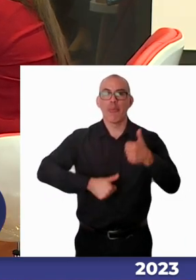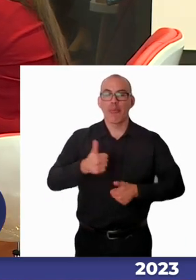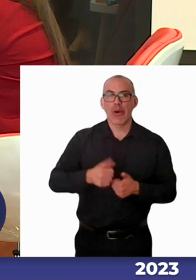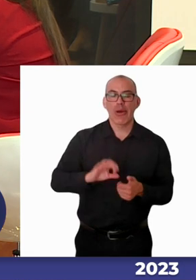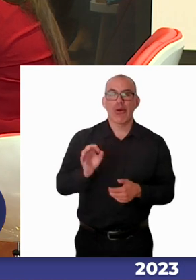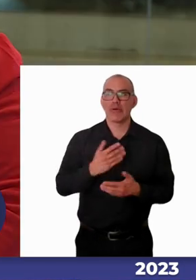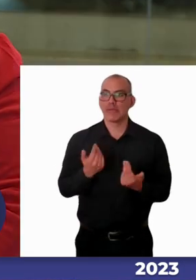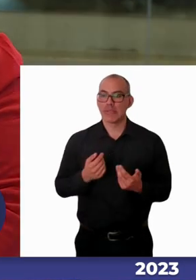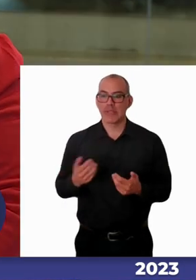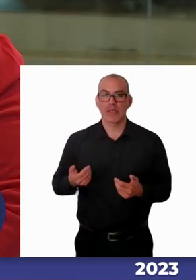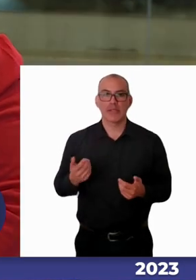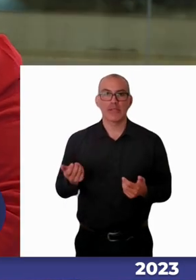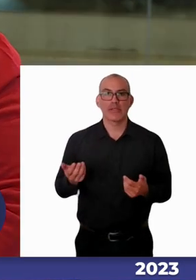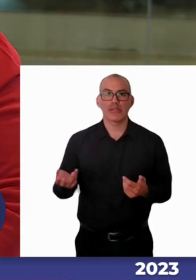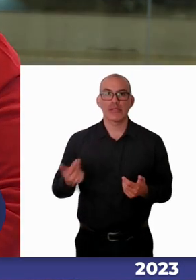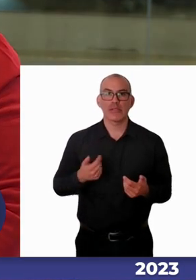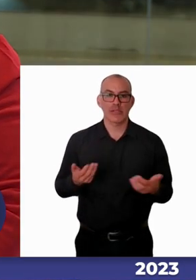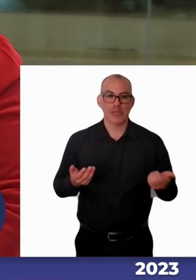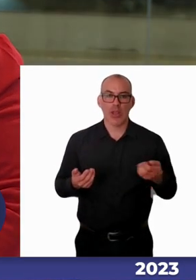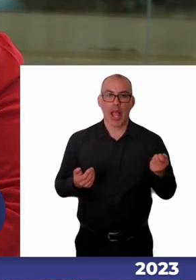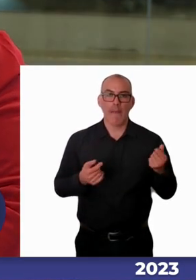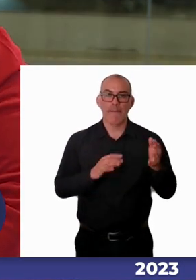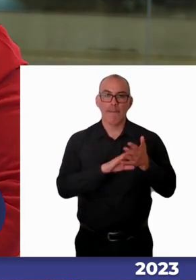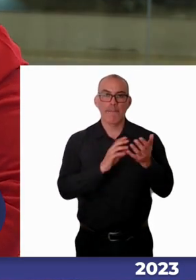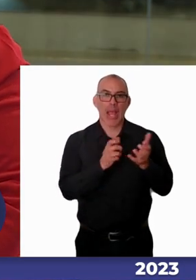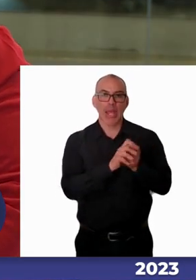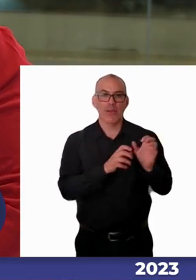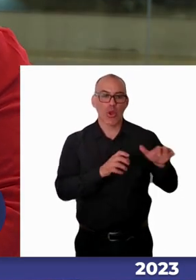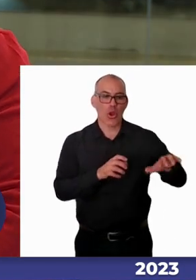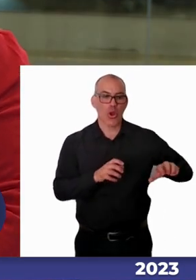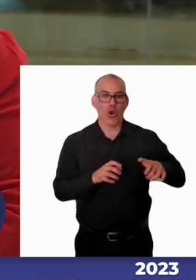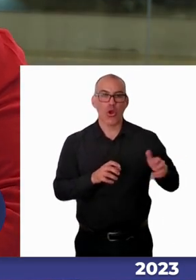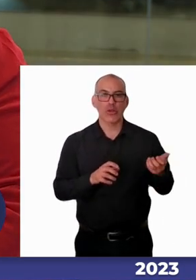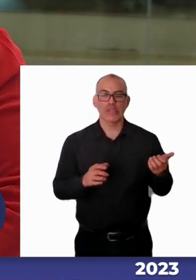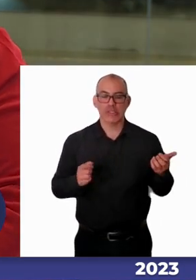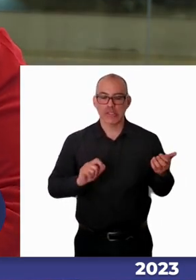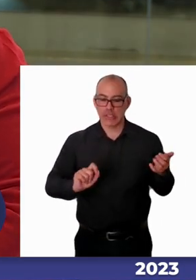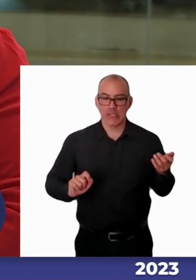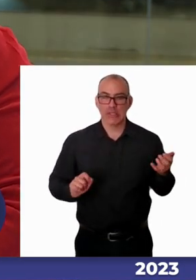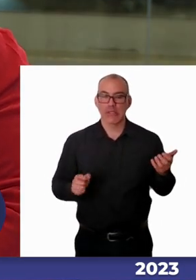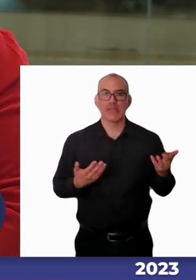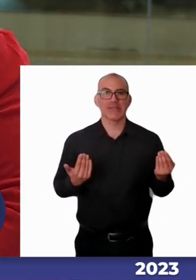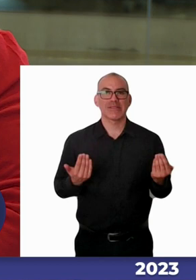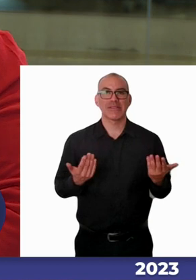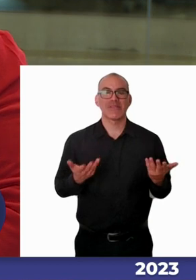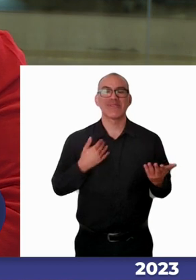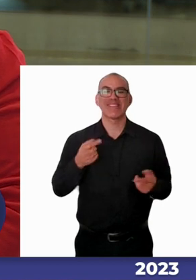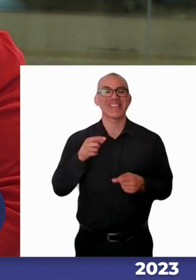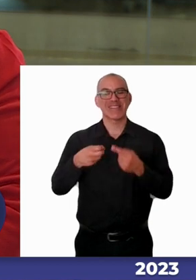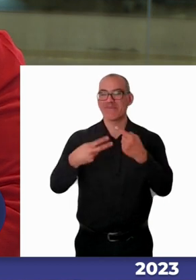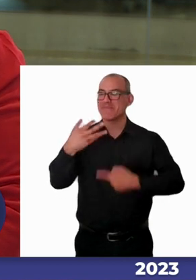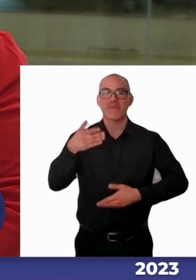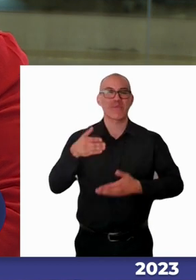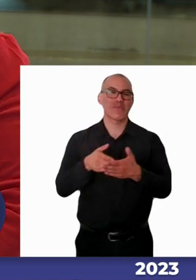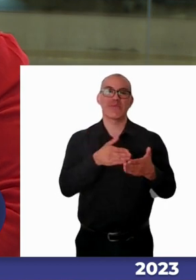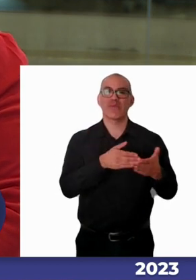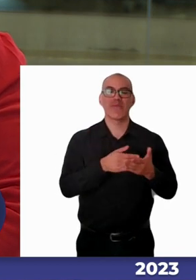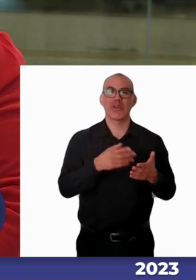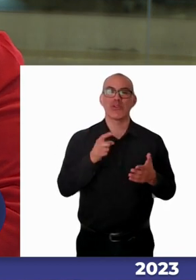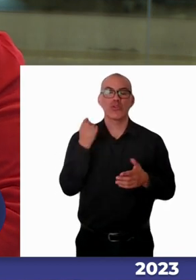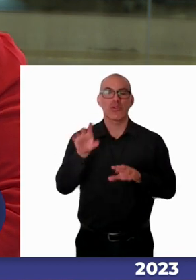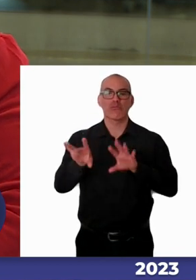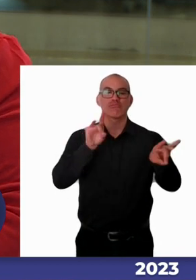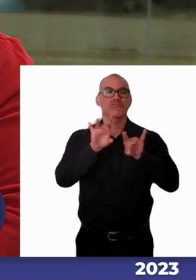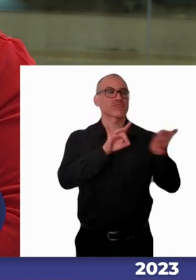poder yo desempeñarme de forma tranquila en mi evaluación. Esas son las barreras que nosotros hemos ido detectando que en sí no se